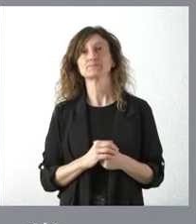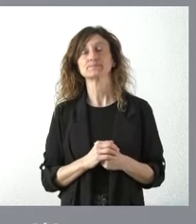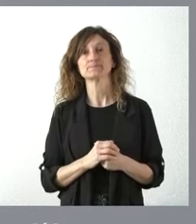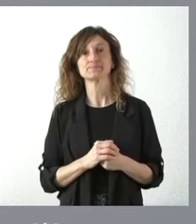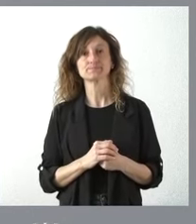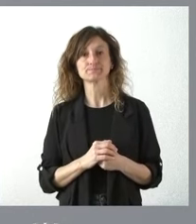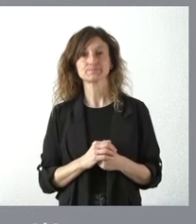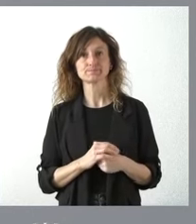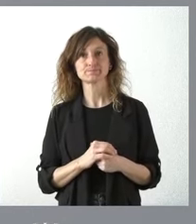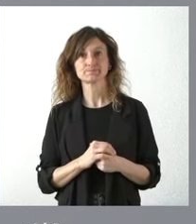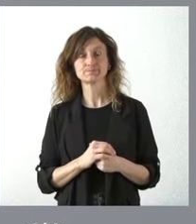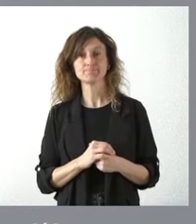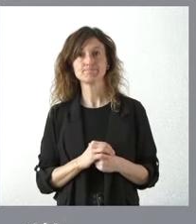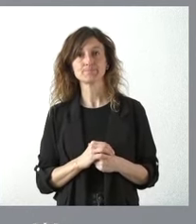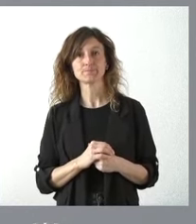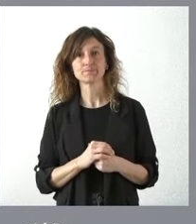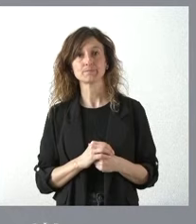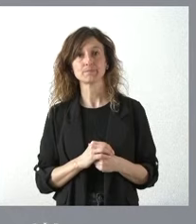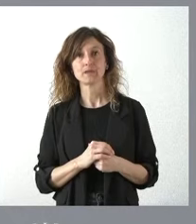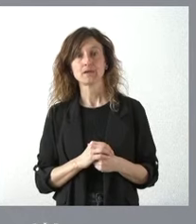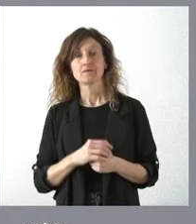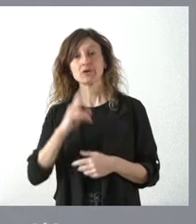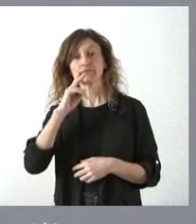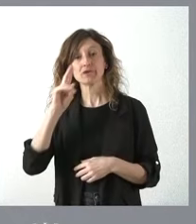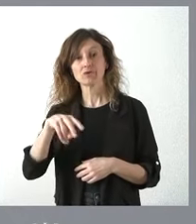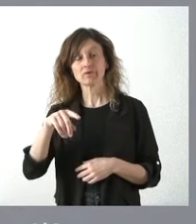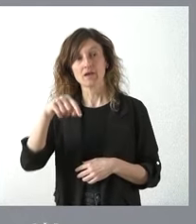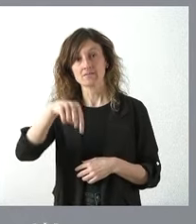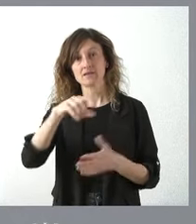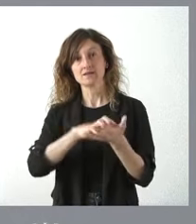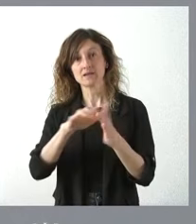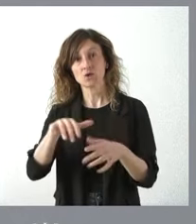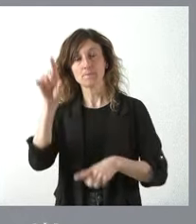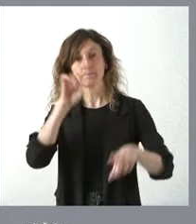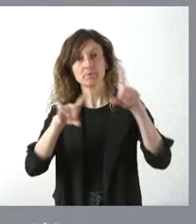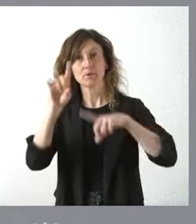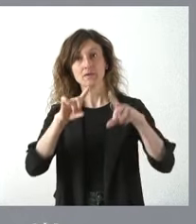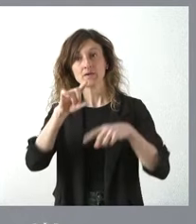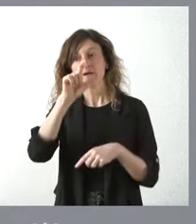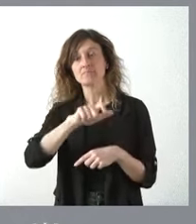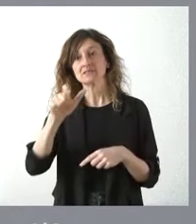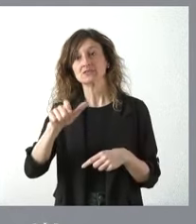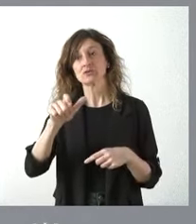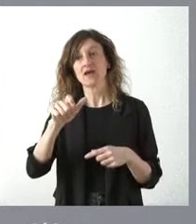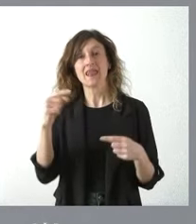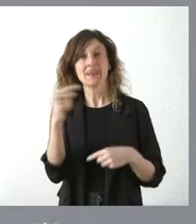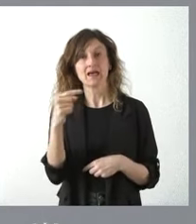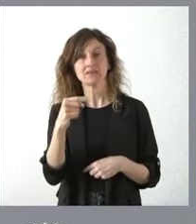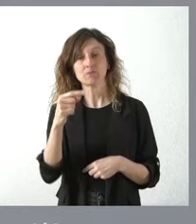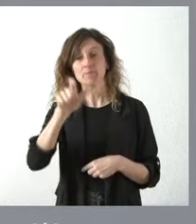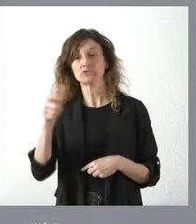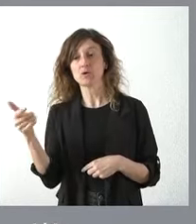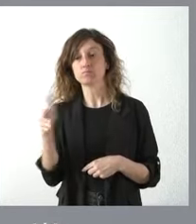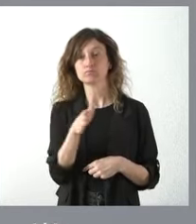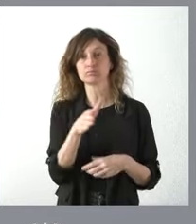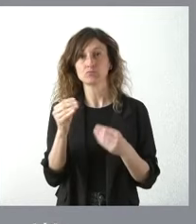esto no quita para reconocer que nuestro principal problema es la existencia de un saldo vegetativo negativo. Fallecen más personas